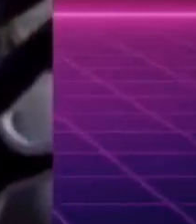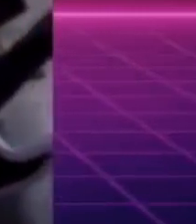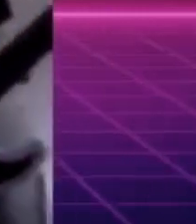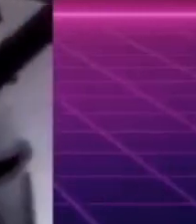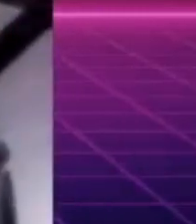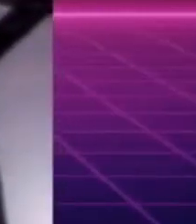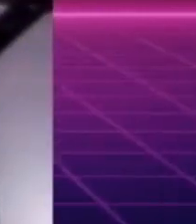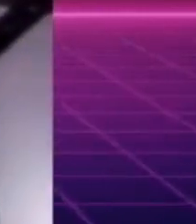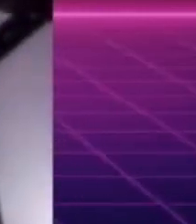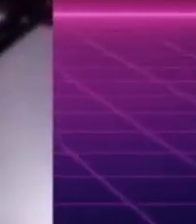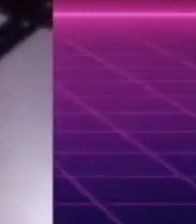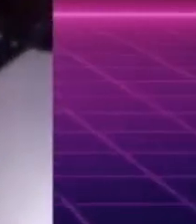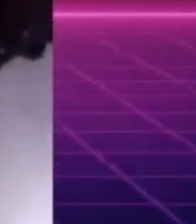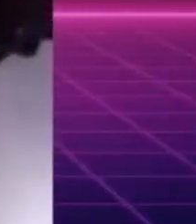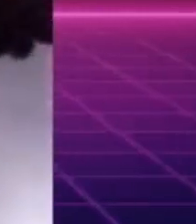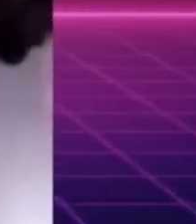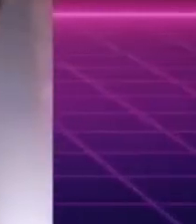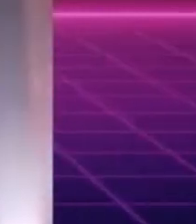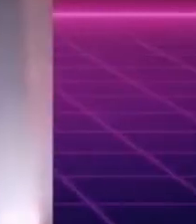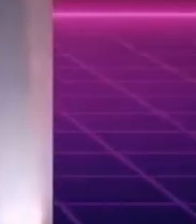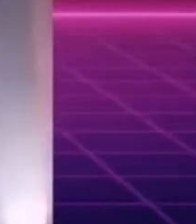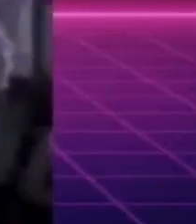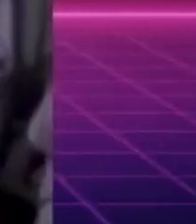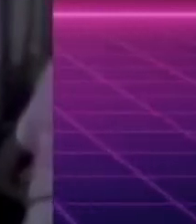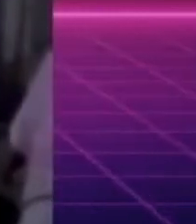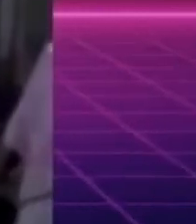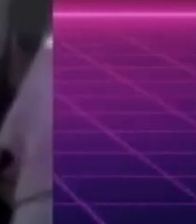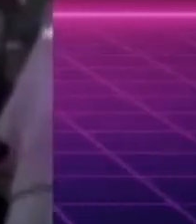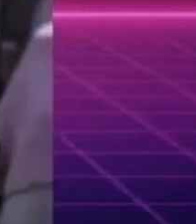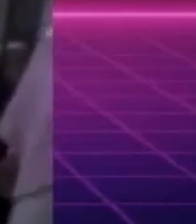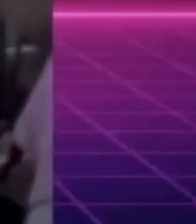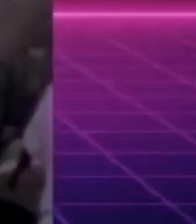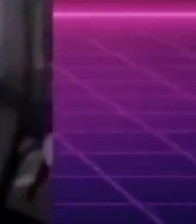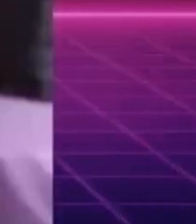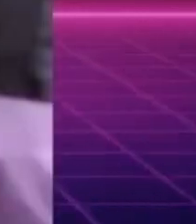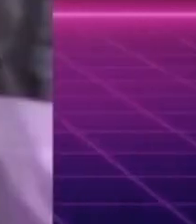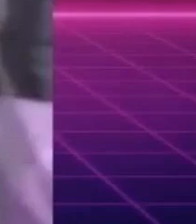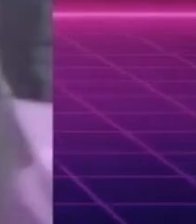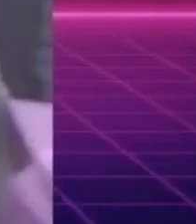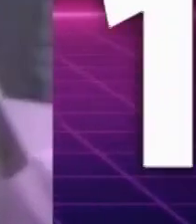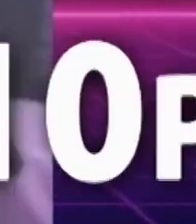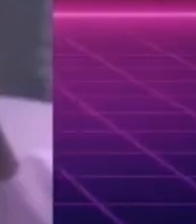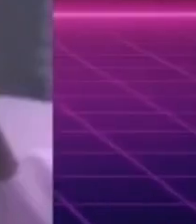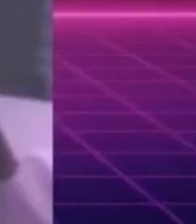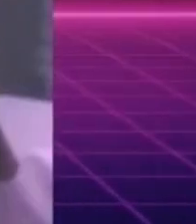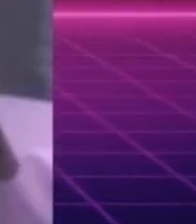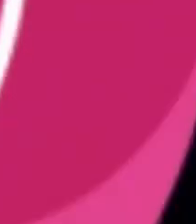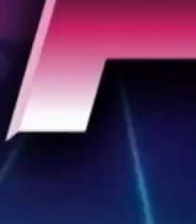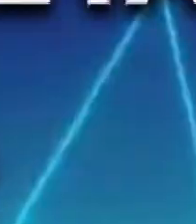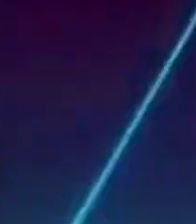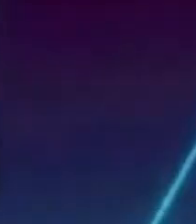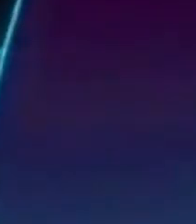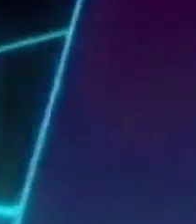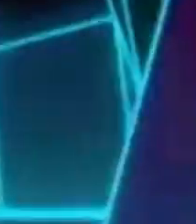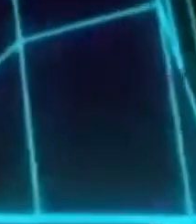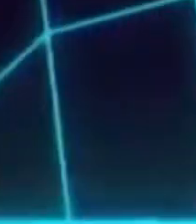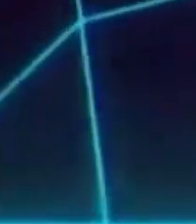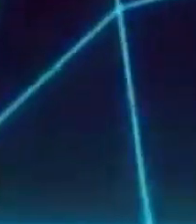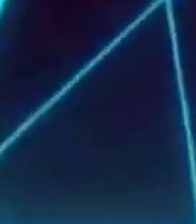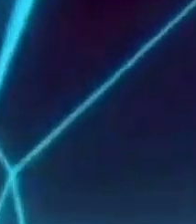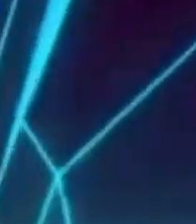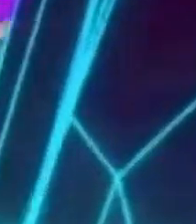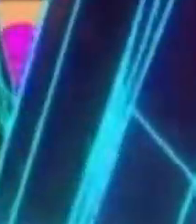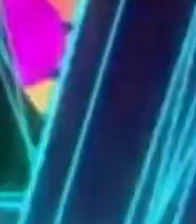dejarte la barba mucho antes que los Millenials, tenemos la música que te gusta. Sábados, 10 de la noche.